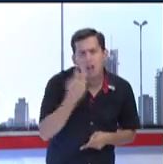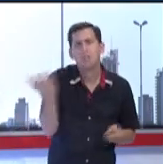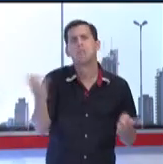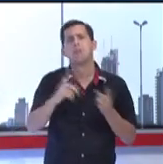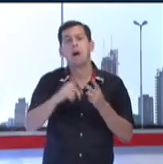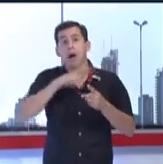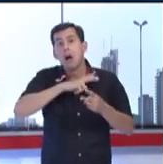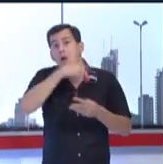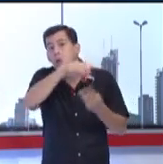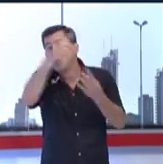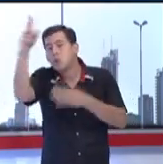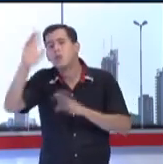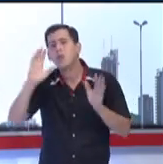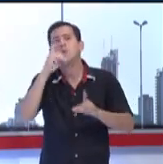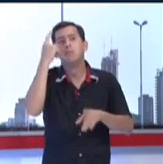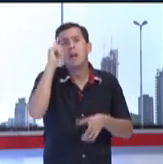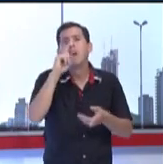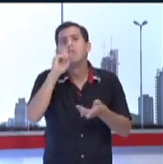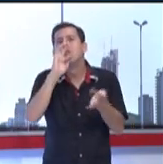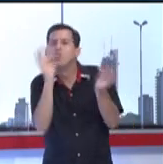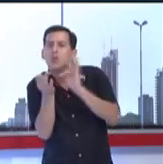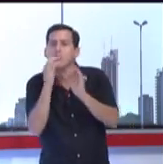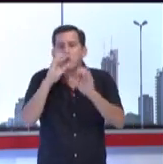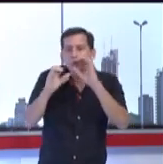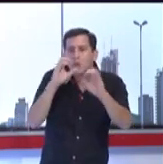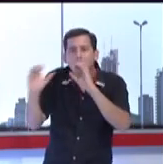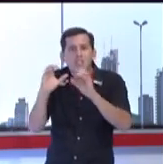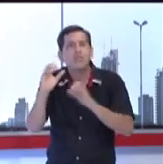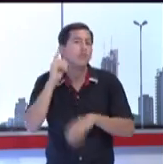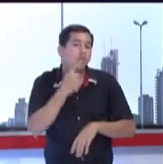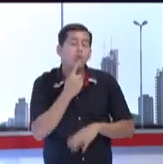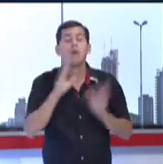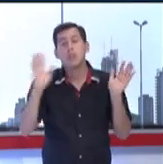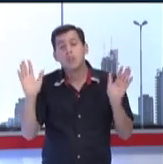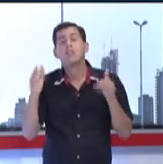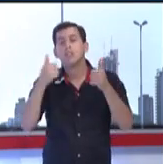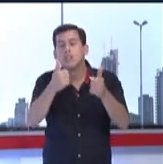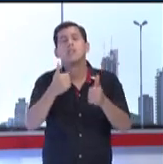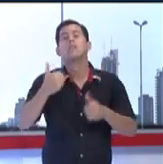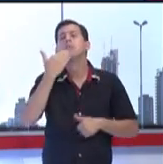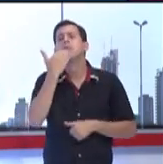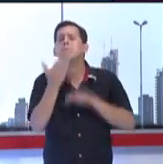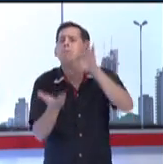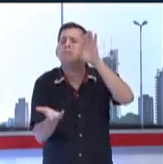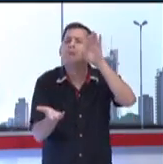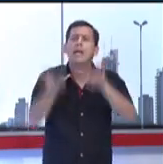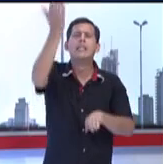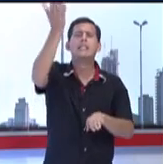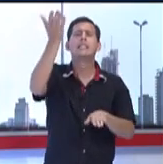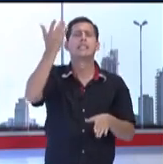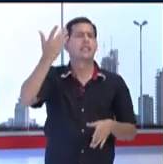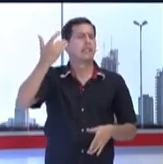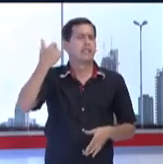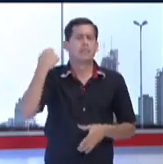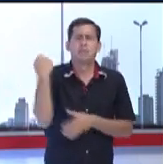también es utilizada para poder comunicarnos con las personas sordas, el método más significativo,